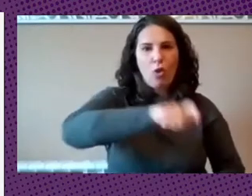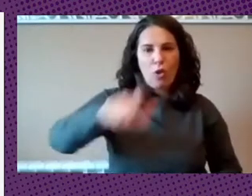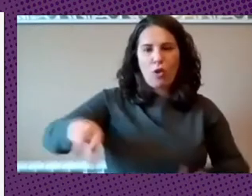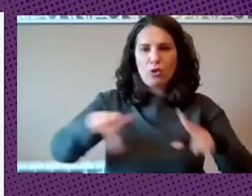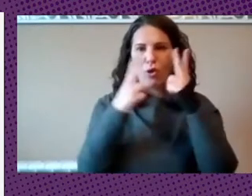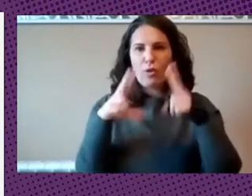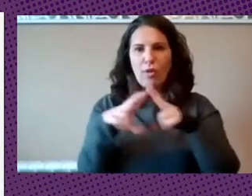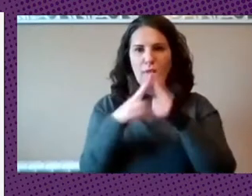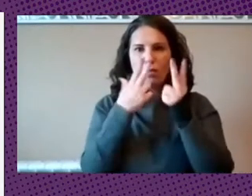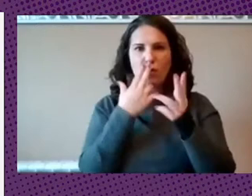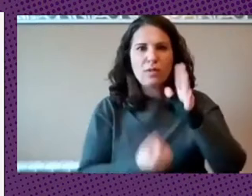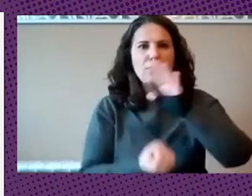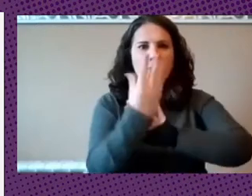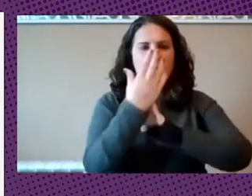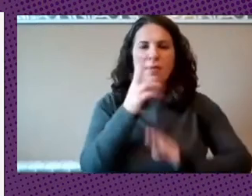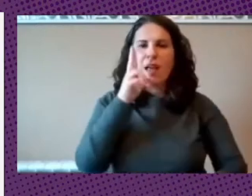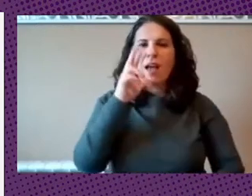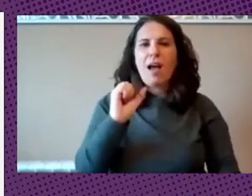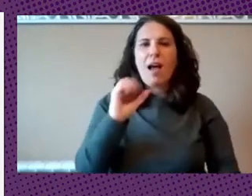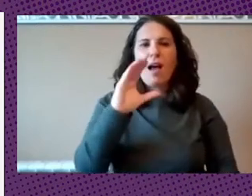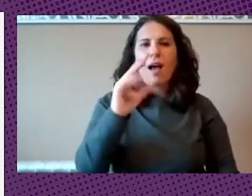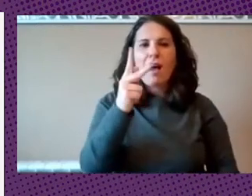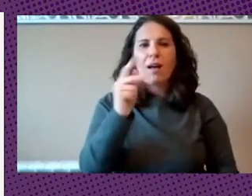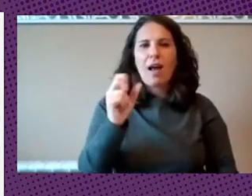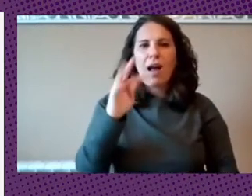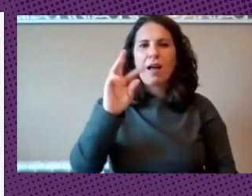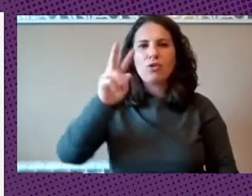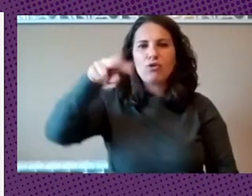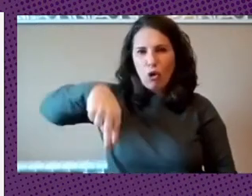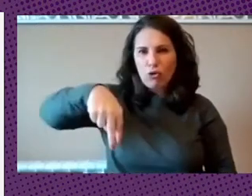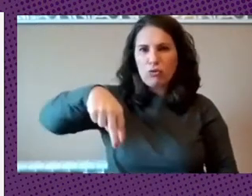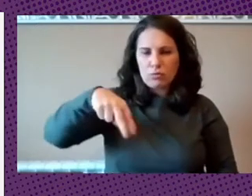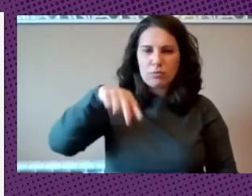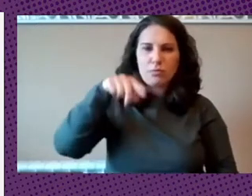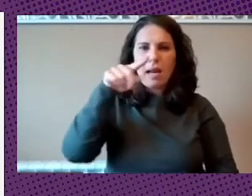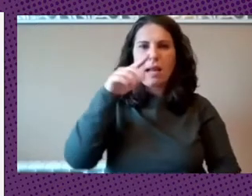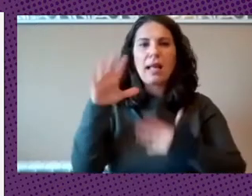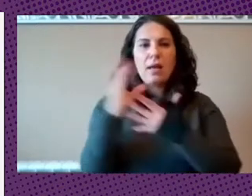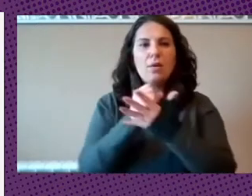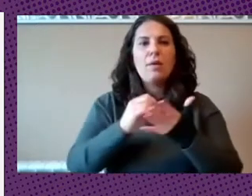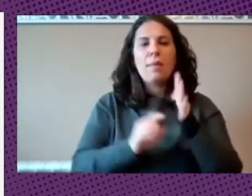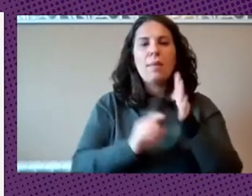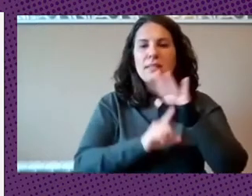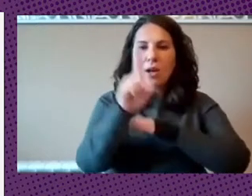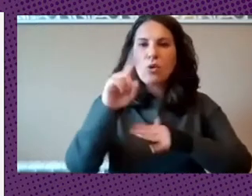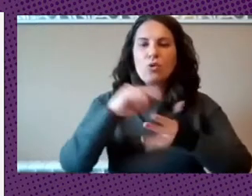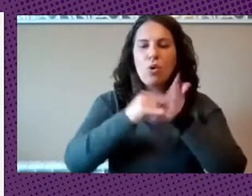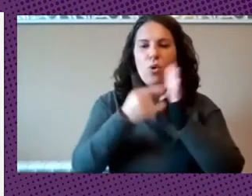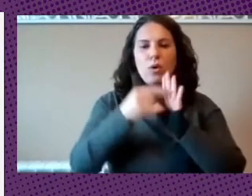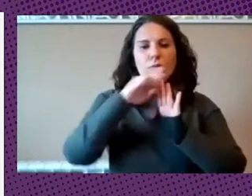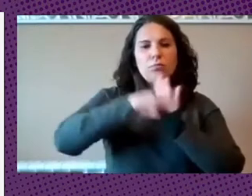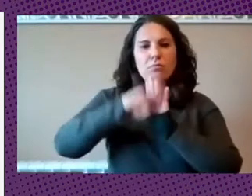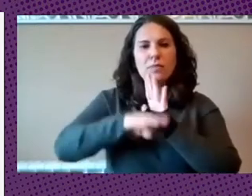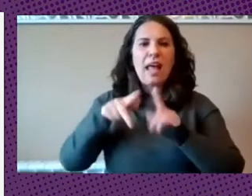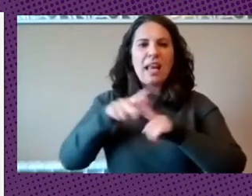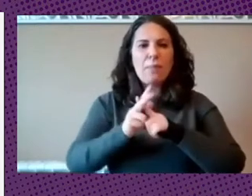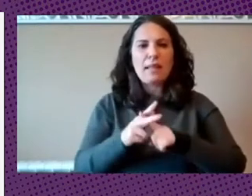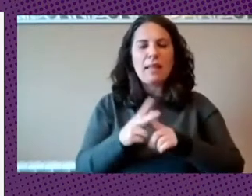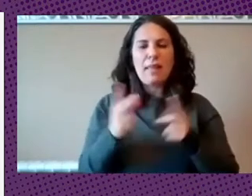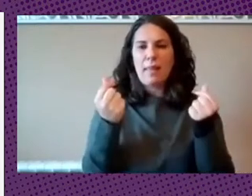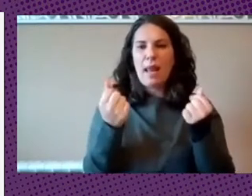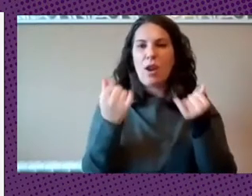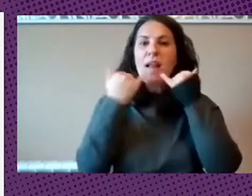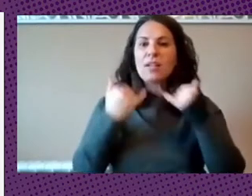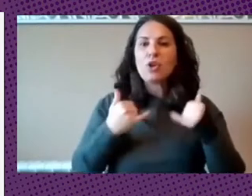un hackathon para que los ciudadanos puedan desarrollar aplicativos del uso de la herramienta de dinero electrónico para